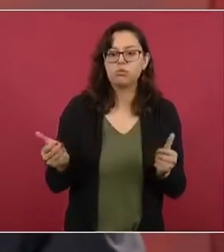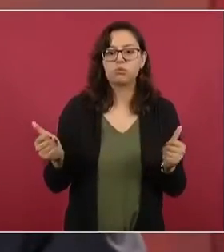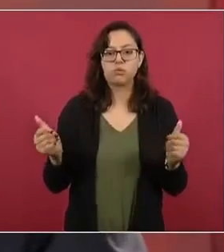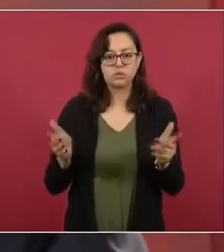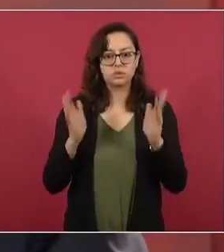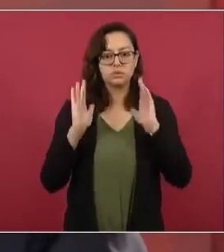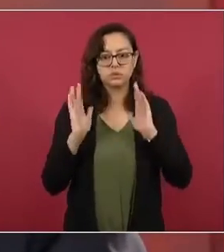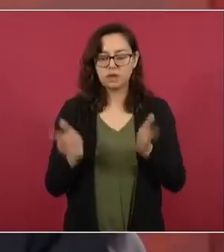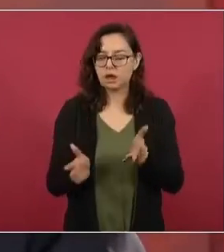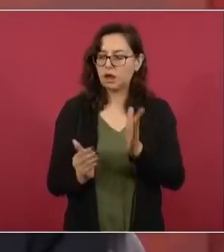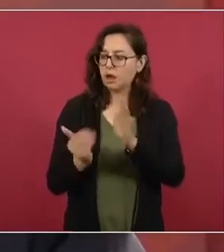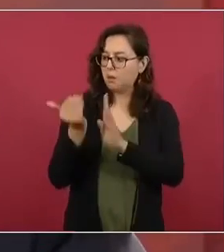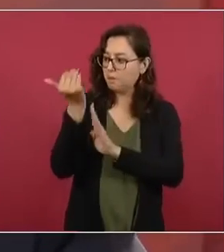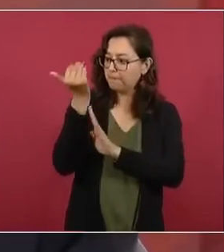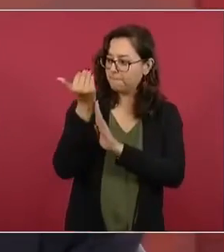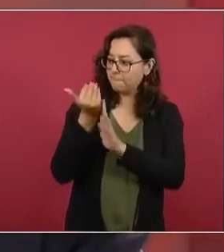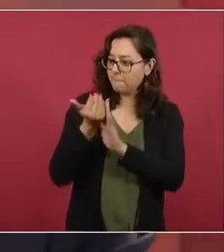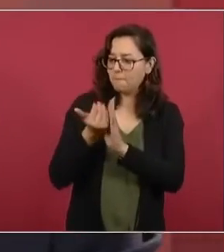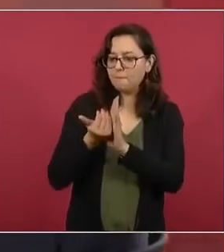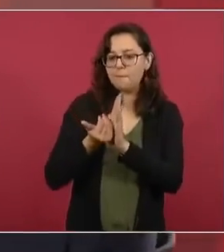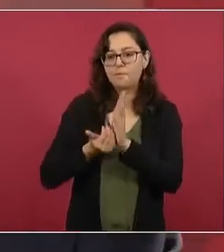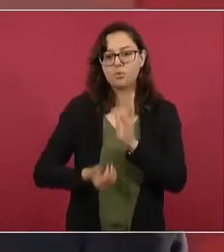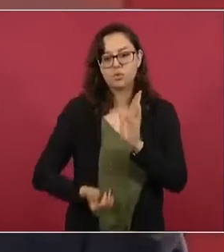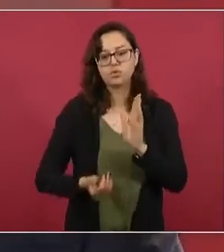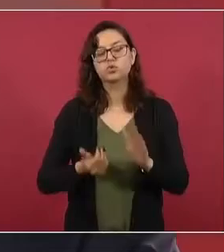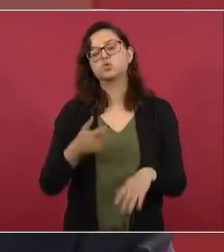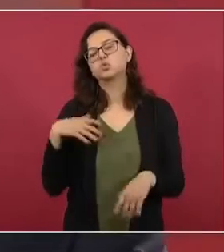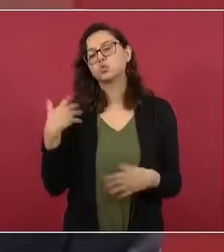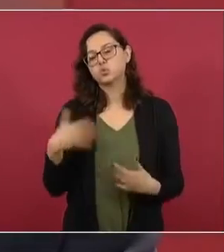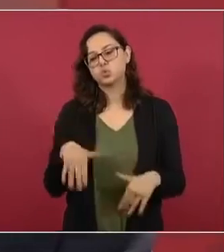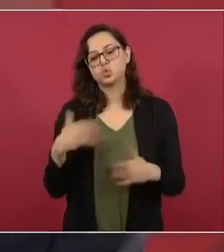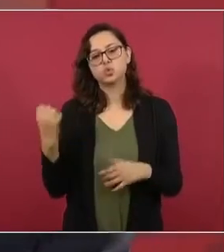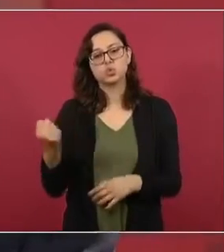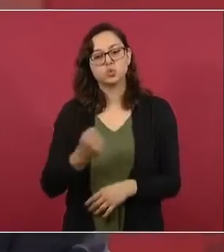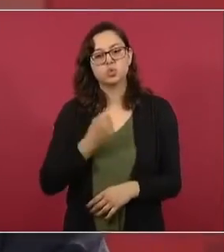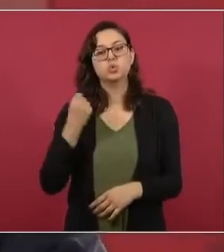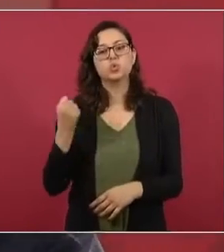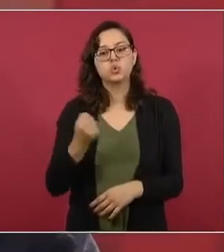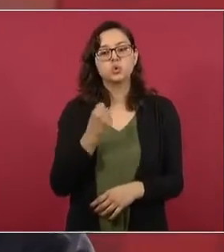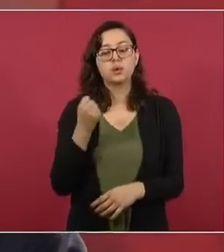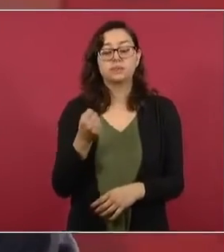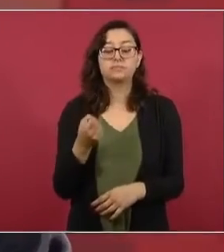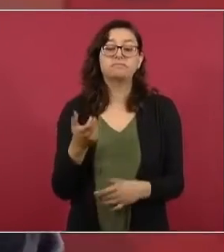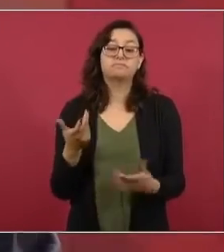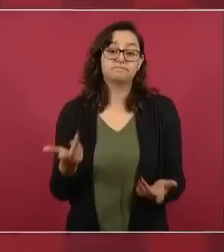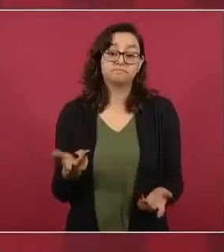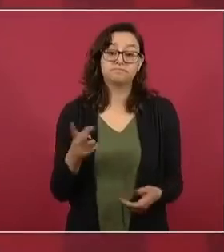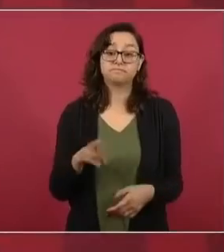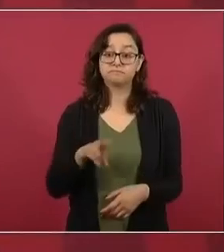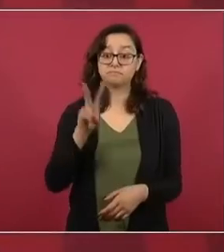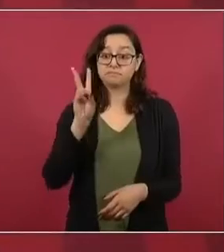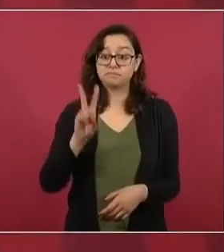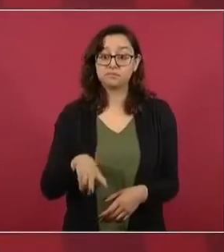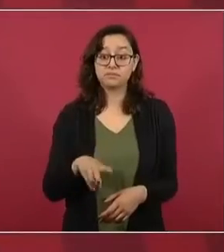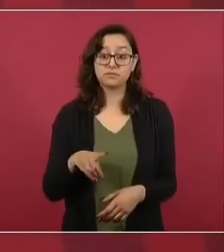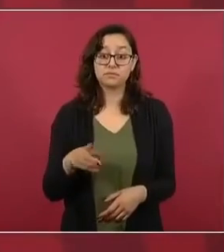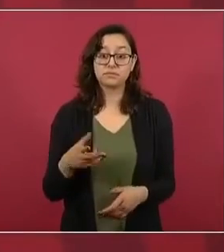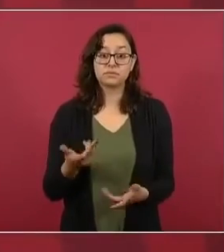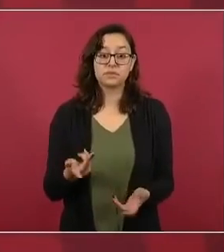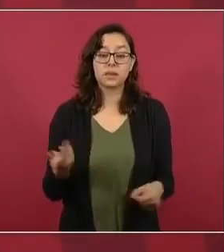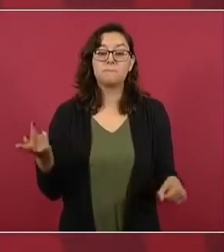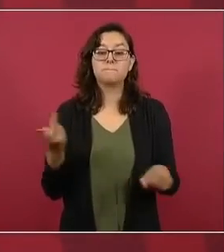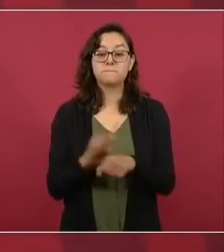lo hemos dicho siempre, ayudó mucho la entrega del